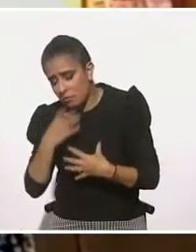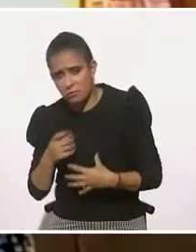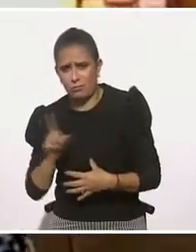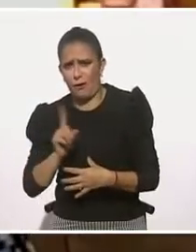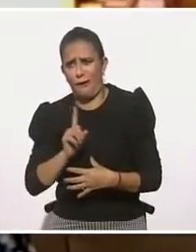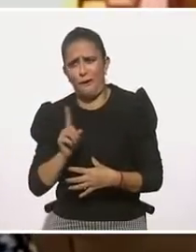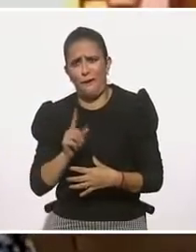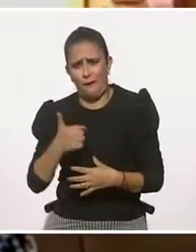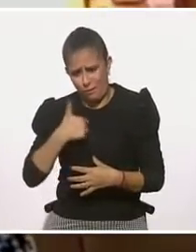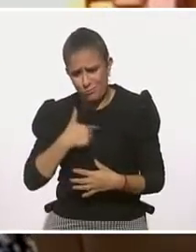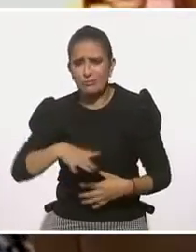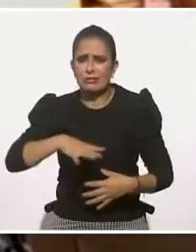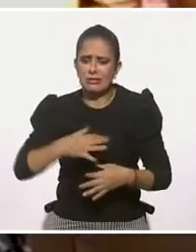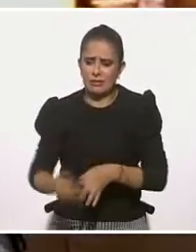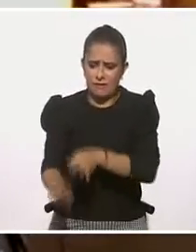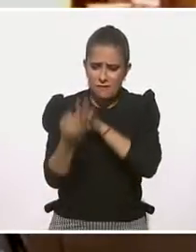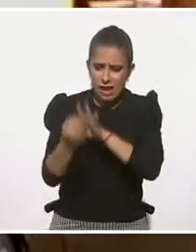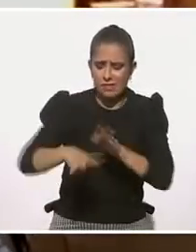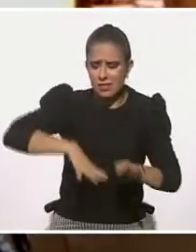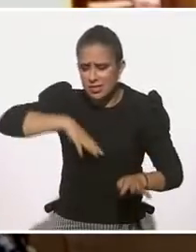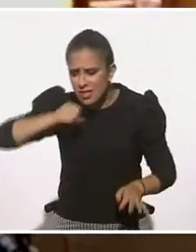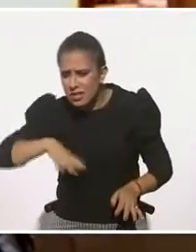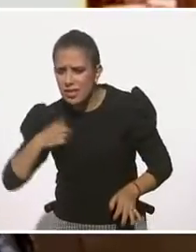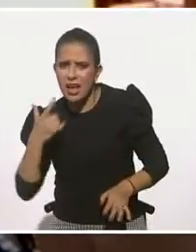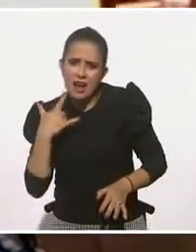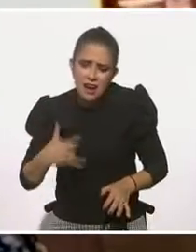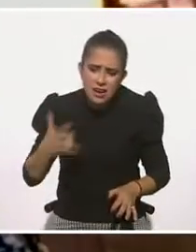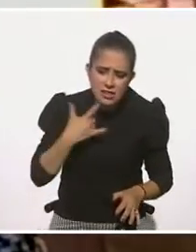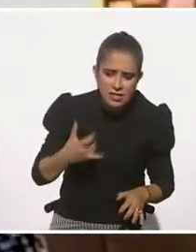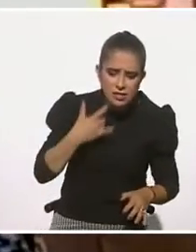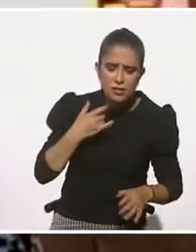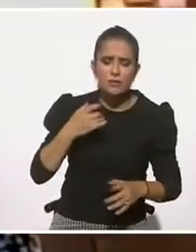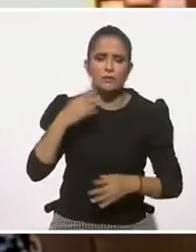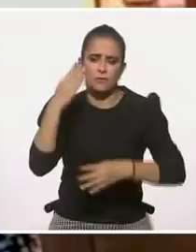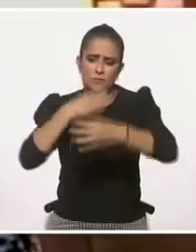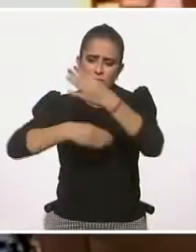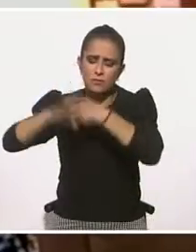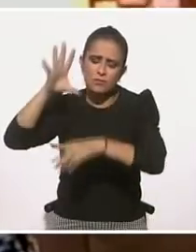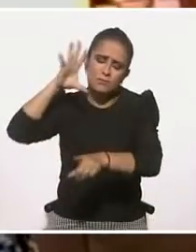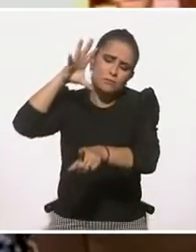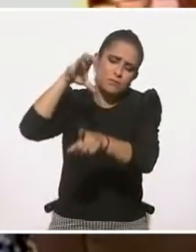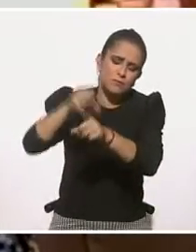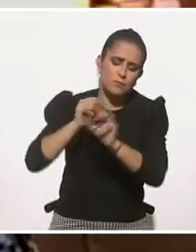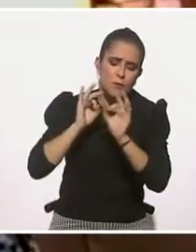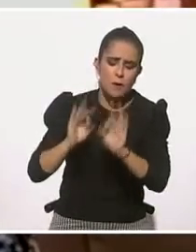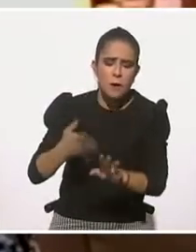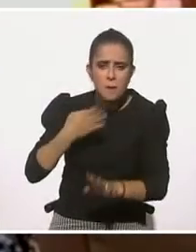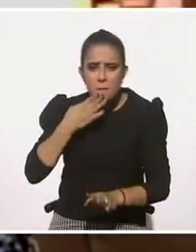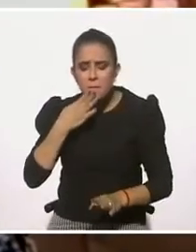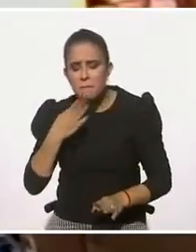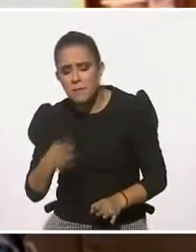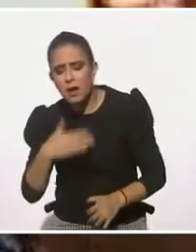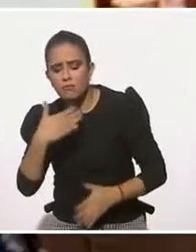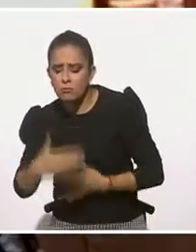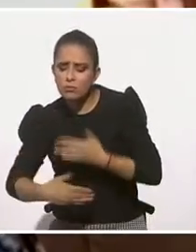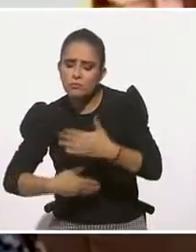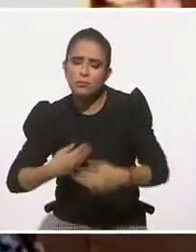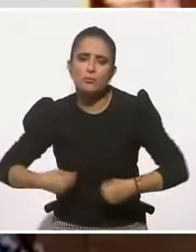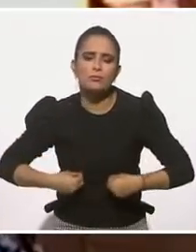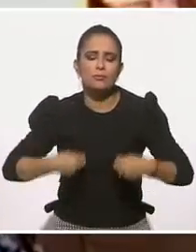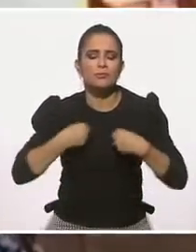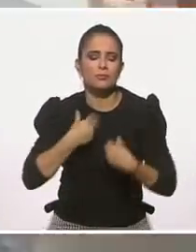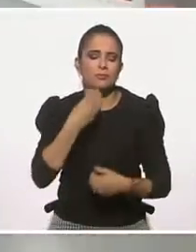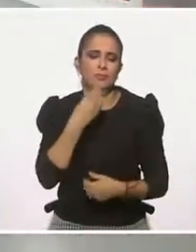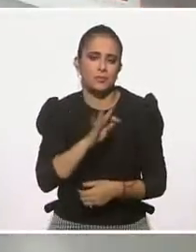de darles un nuevo sentido, de darles un nuevo cauce, ayuda a salir adelante.